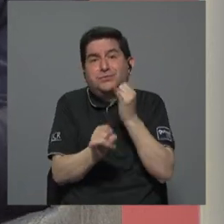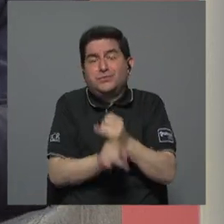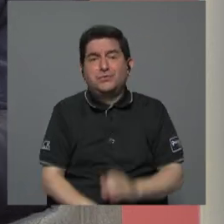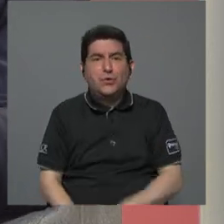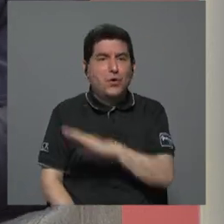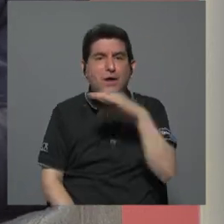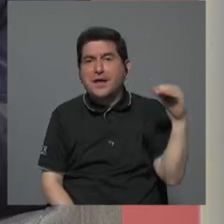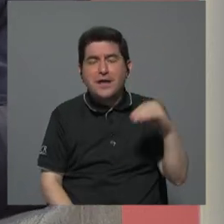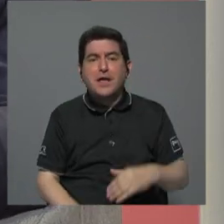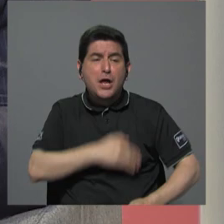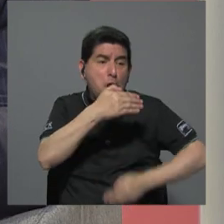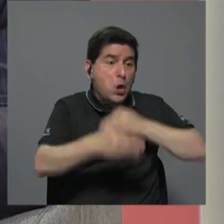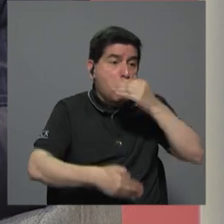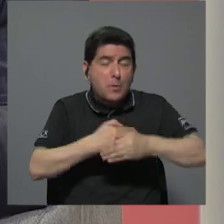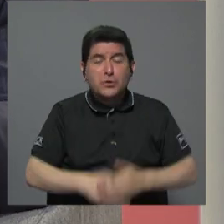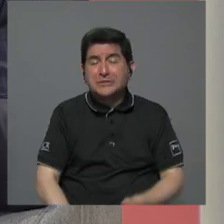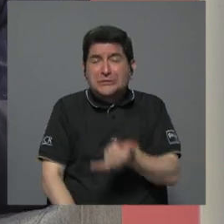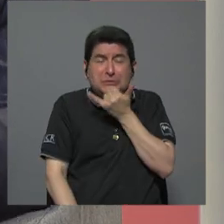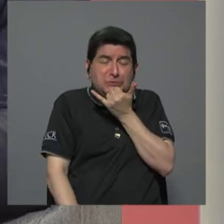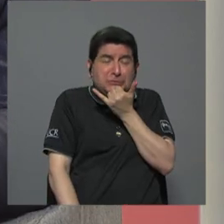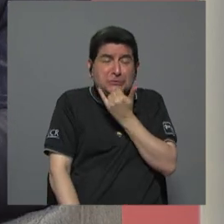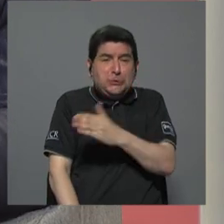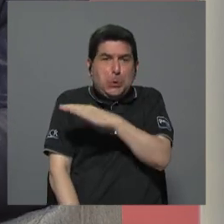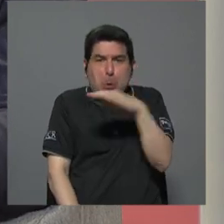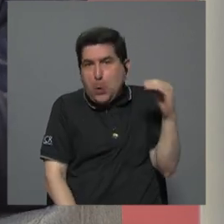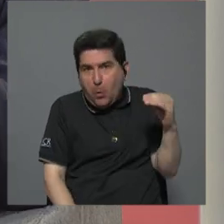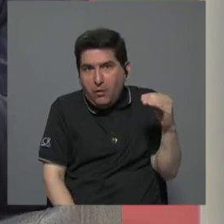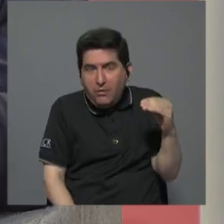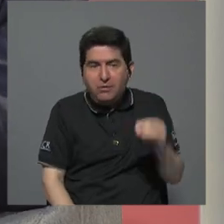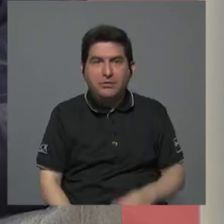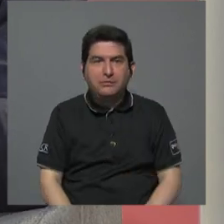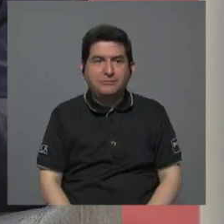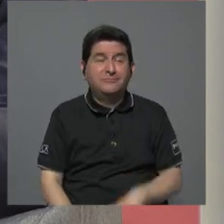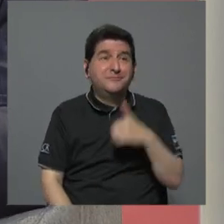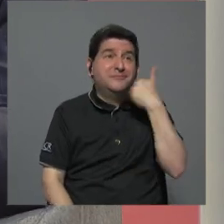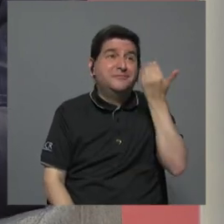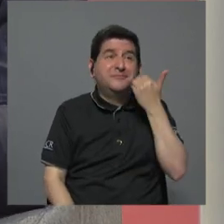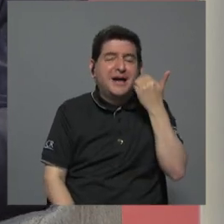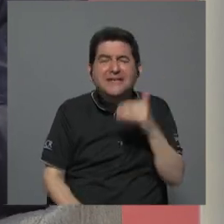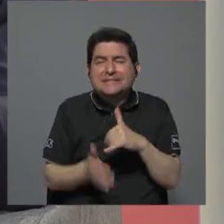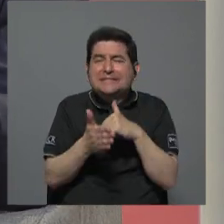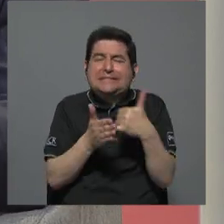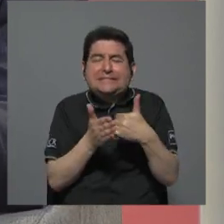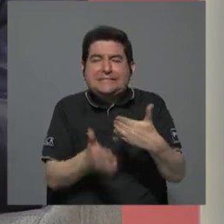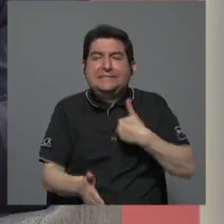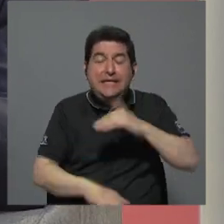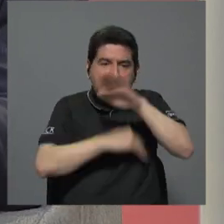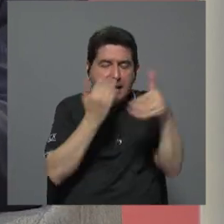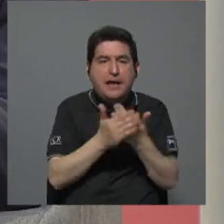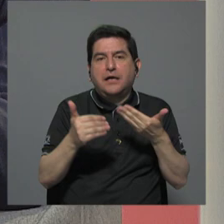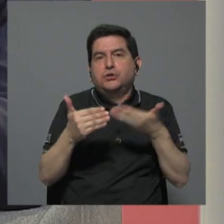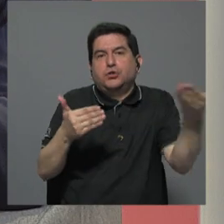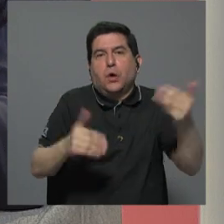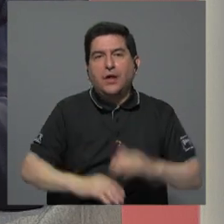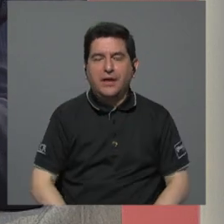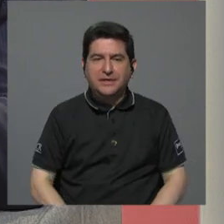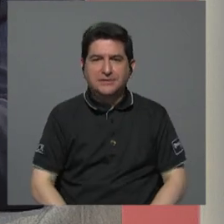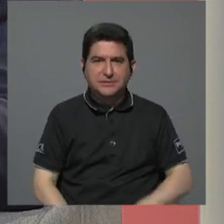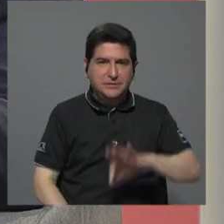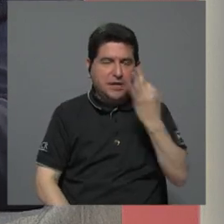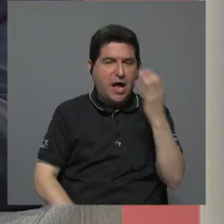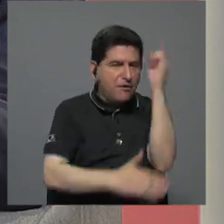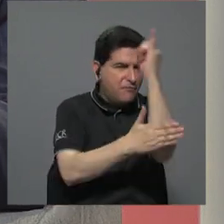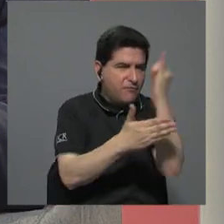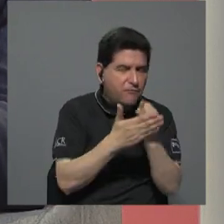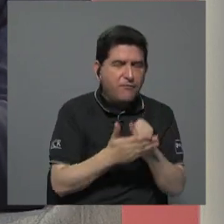la cantidad de procesos equivocados o muy fácilmente vulnerables que tenían en todas estas cosas, la forma en que se